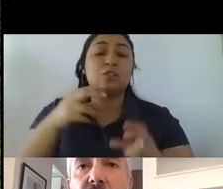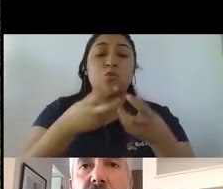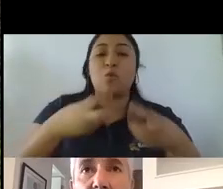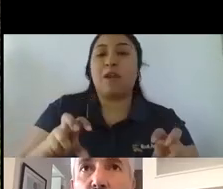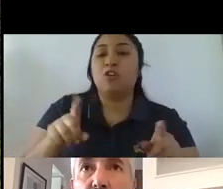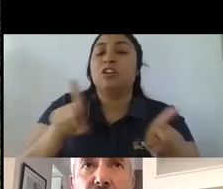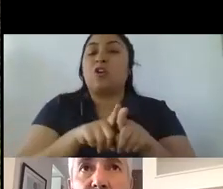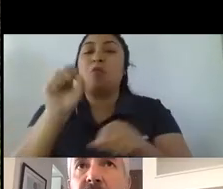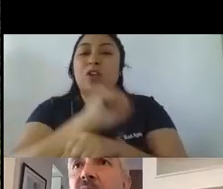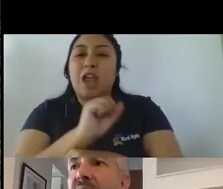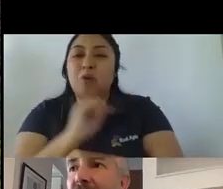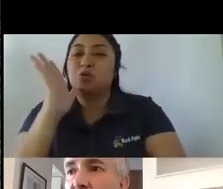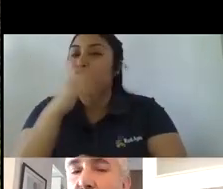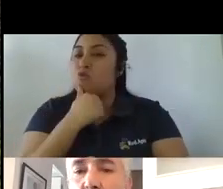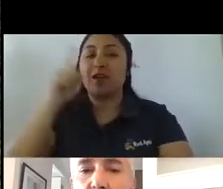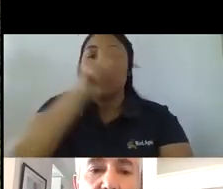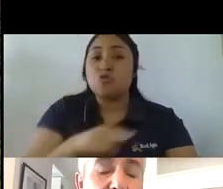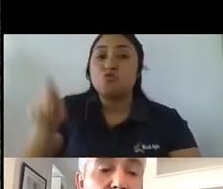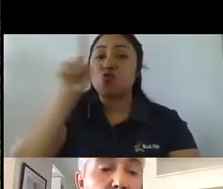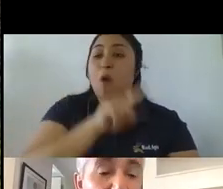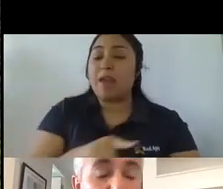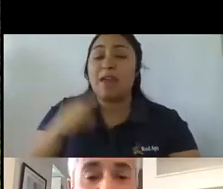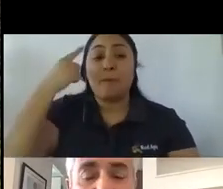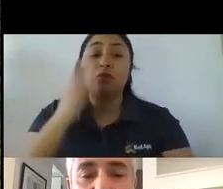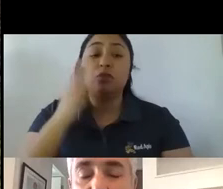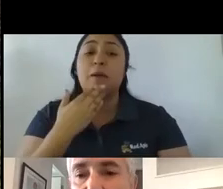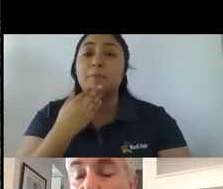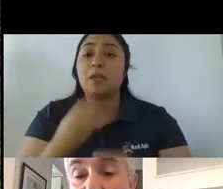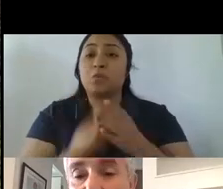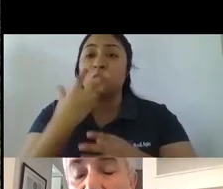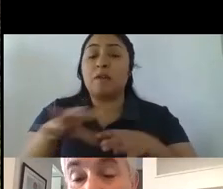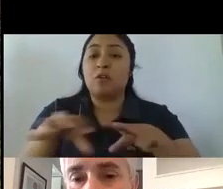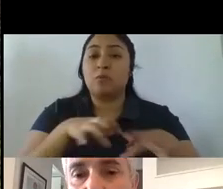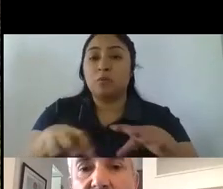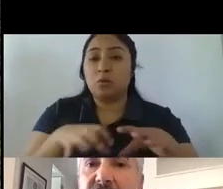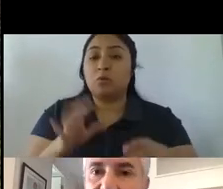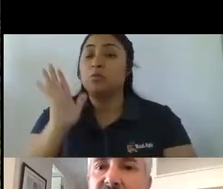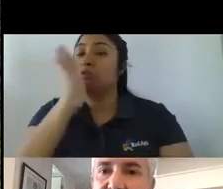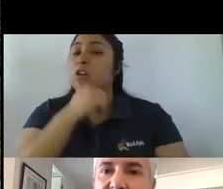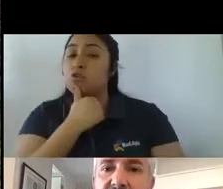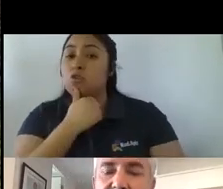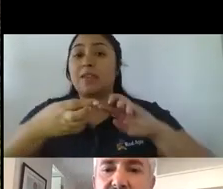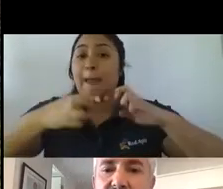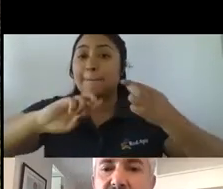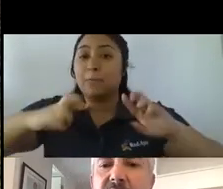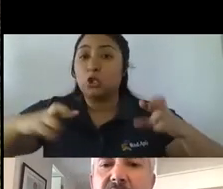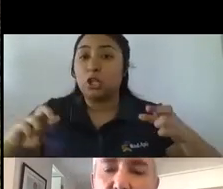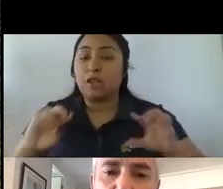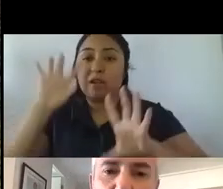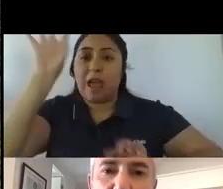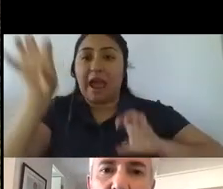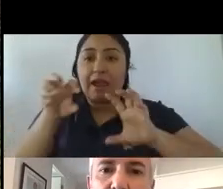Y luego también en aquellos productos que, por ejemplo, no tienen proteína animal y así, etcétera, etcétera, etcétera.